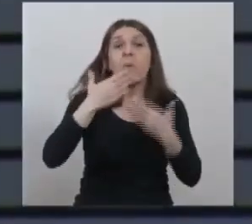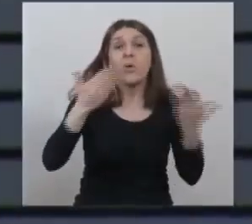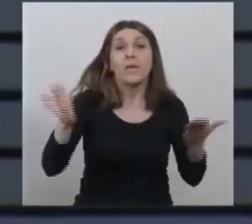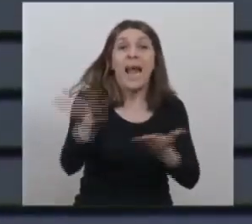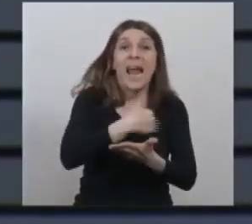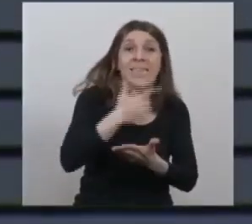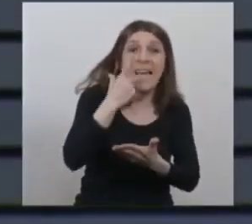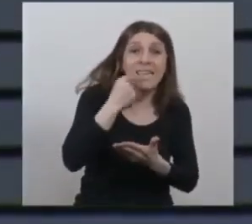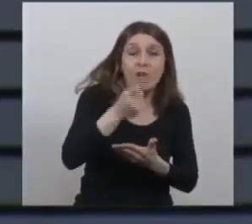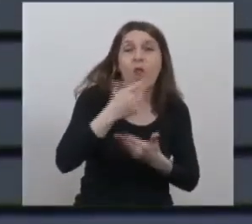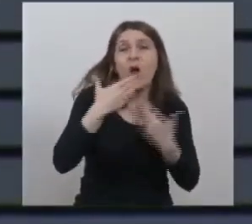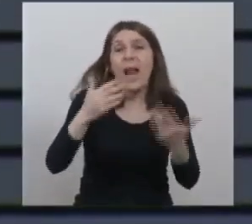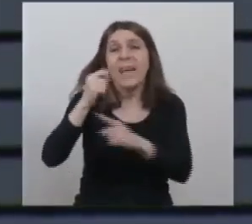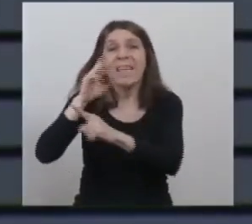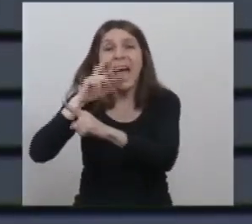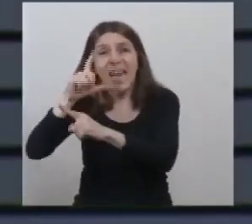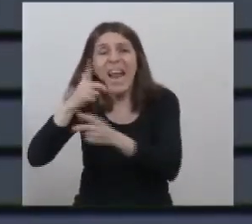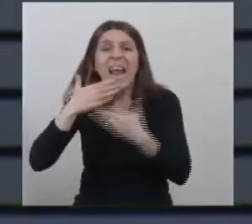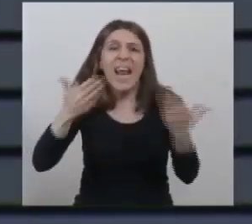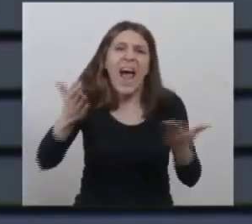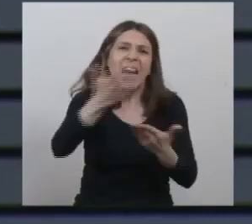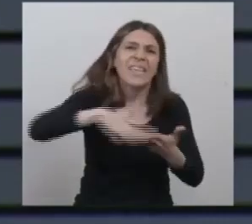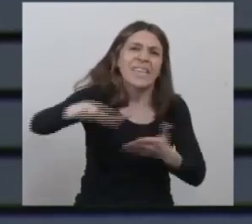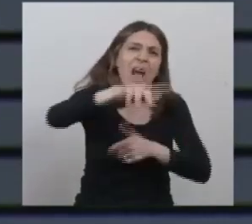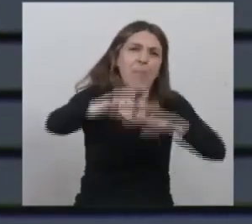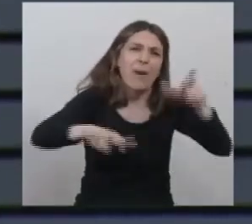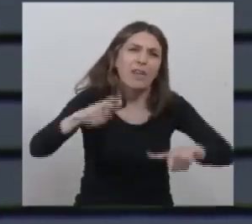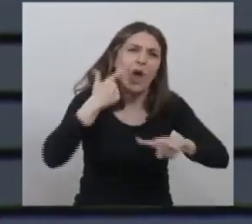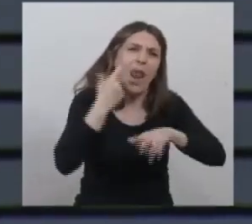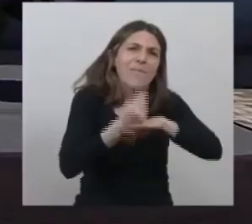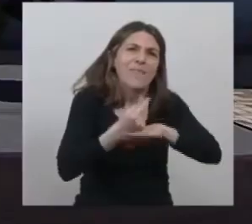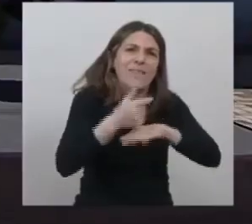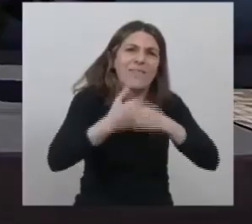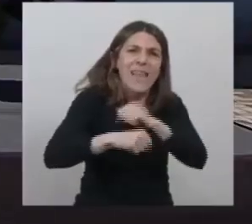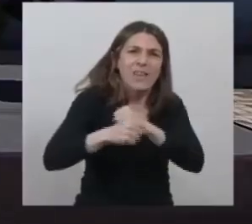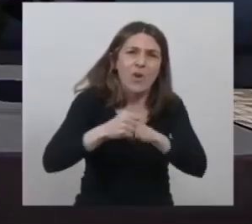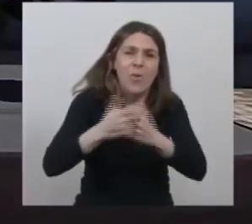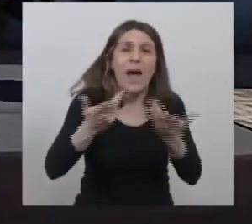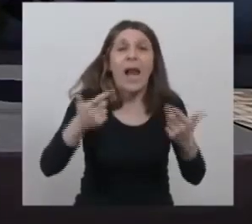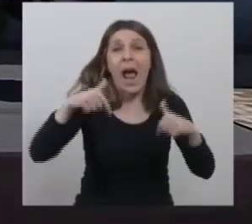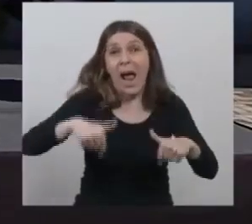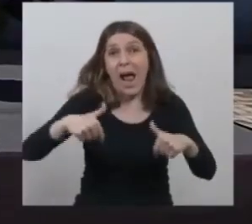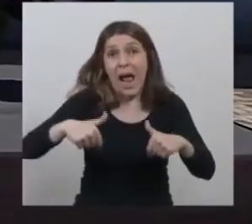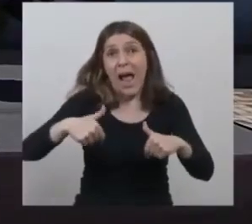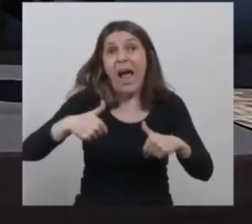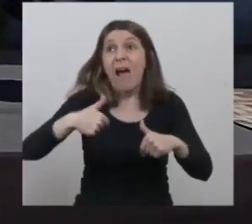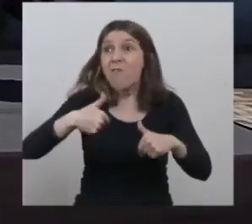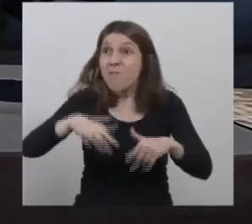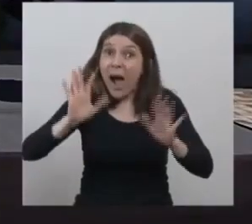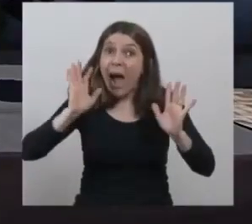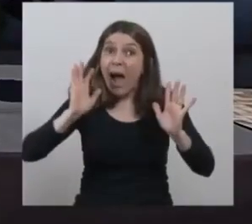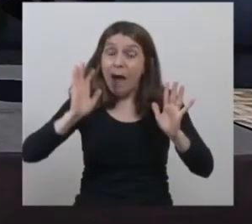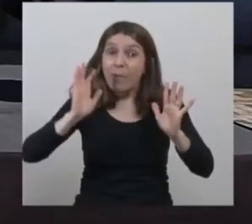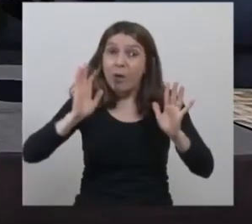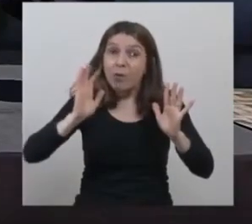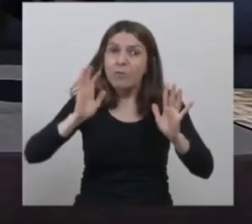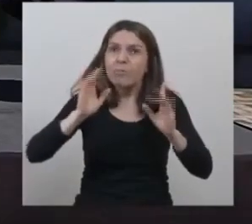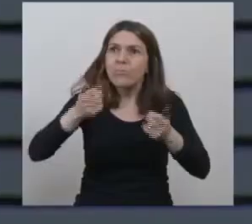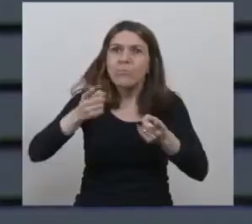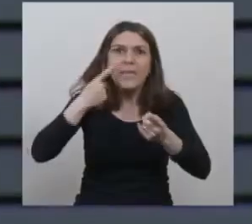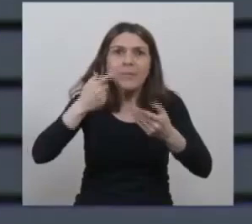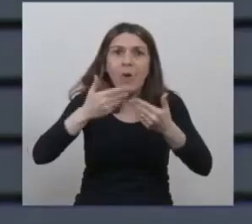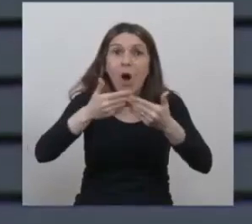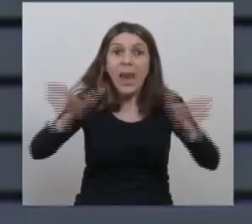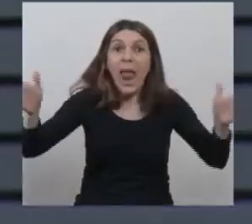todos, muchas gracias a Ariel, a la comunidad, a la sociedad de Escobar. Vamos a ir recorriendo con esta